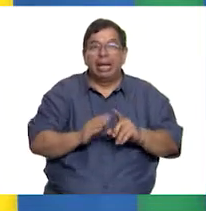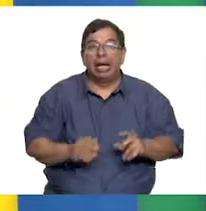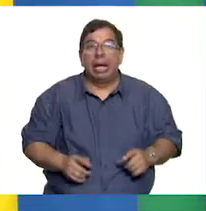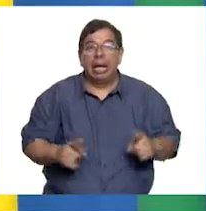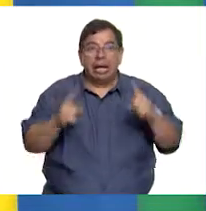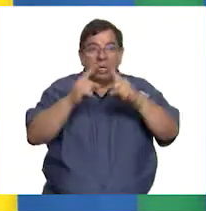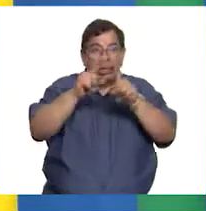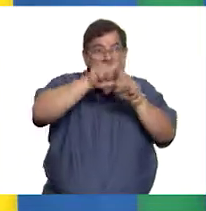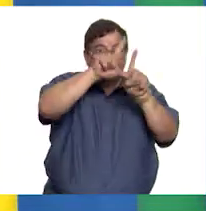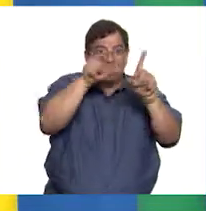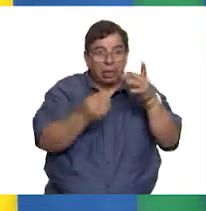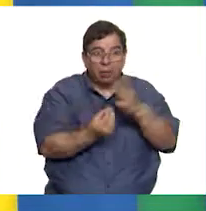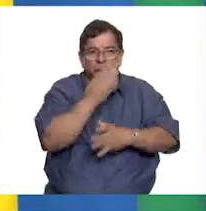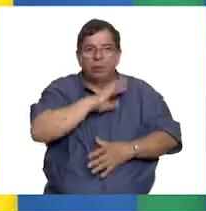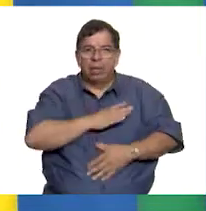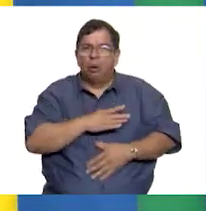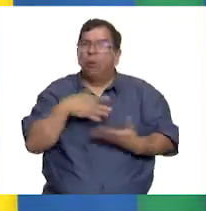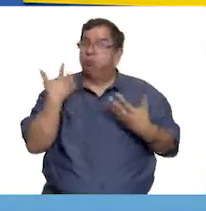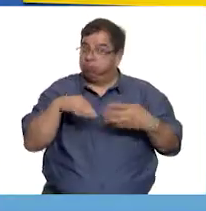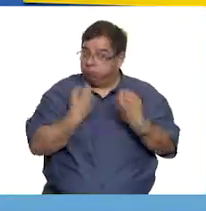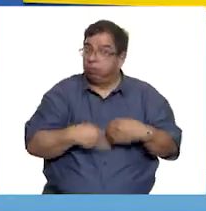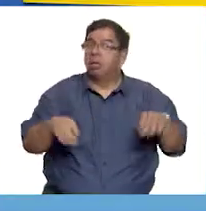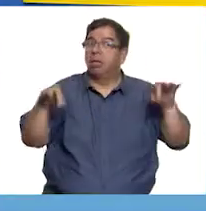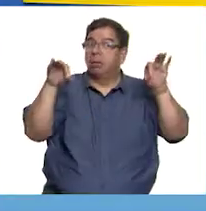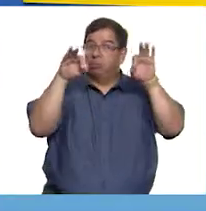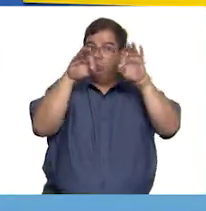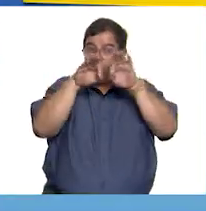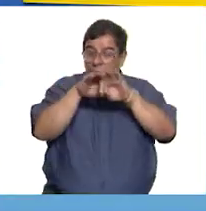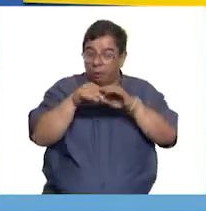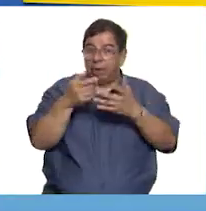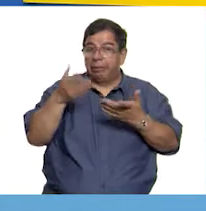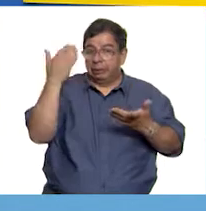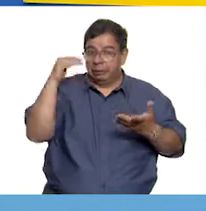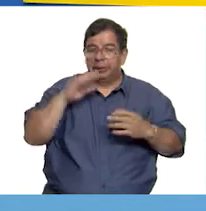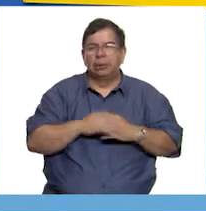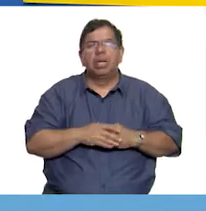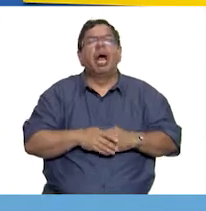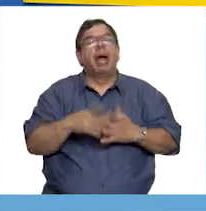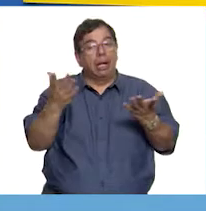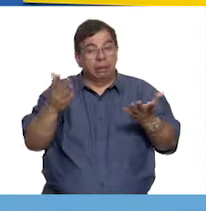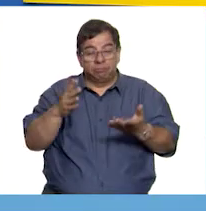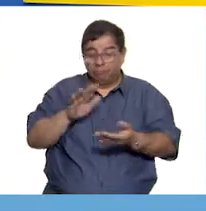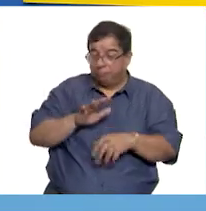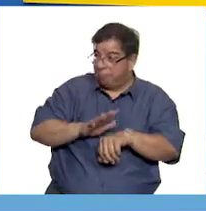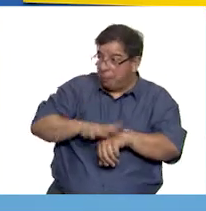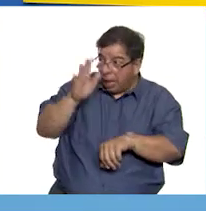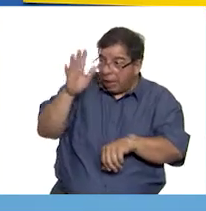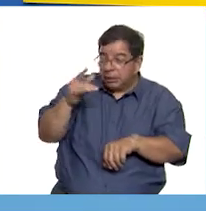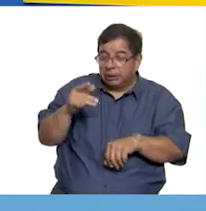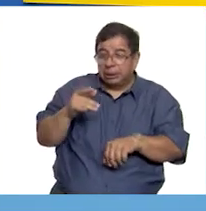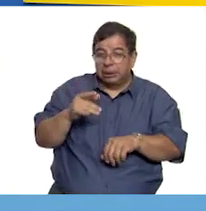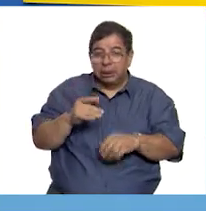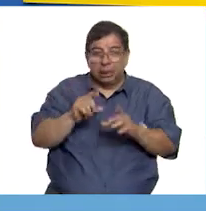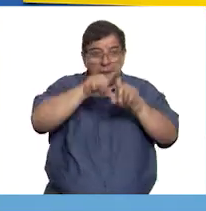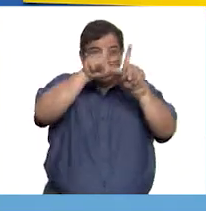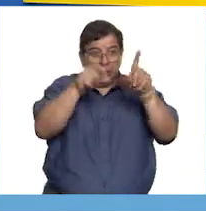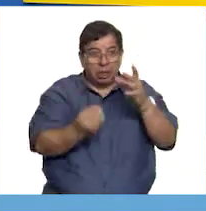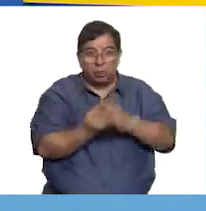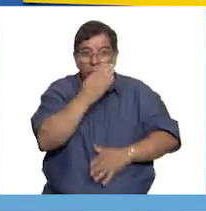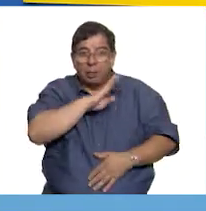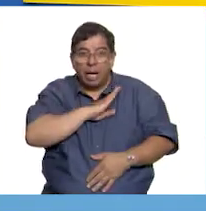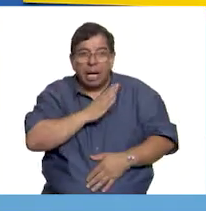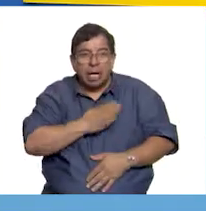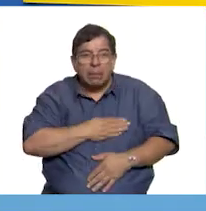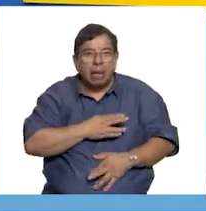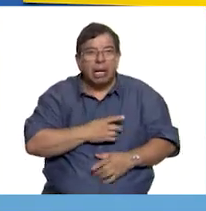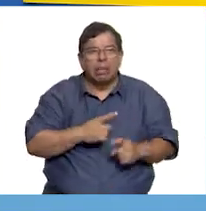muy importante en su época. Y todavía hay más. También hay que sumarle que en la Nueva España era la Iglesia